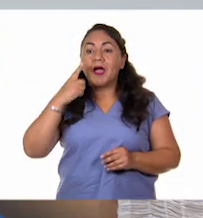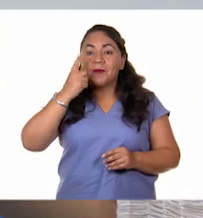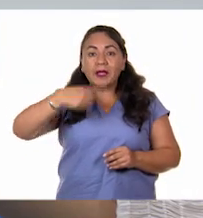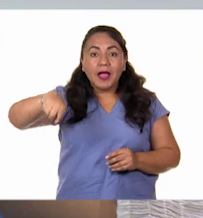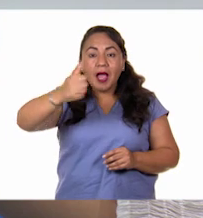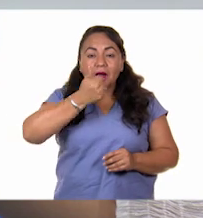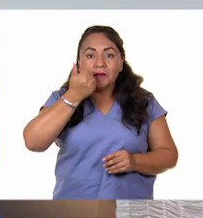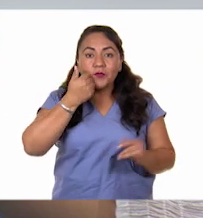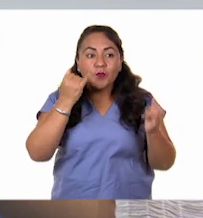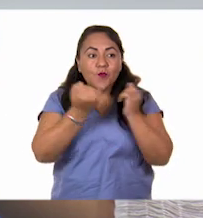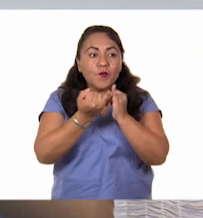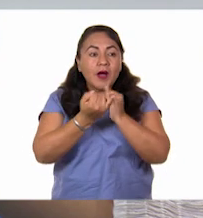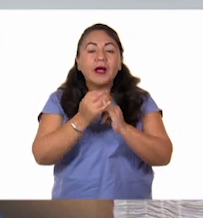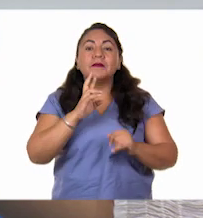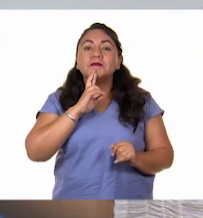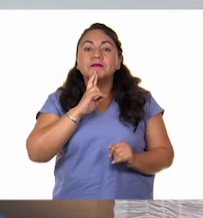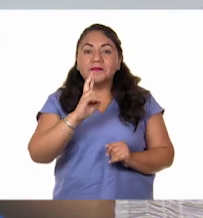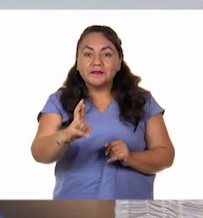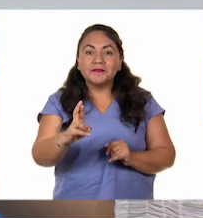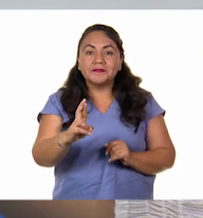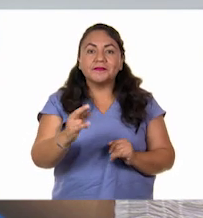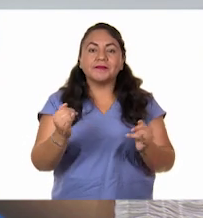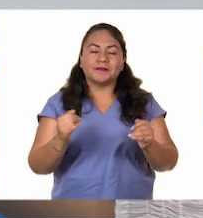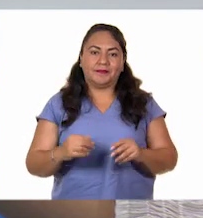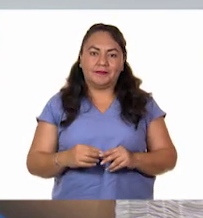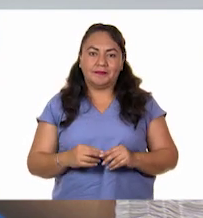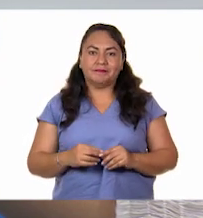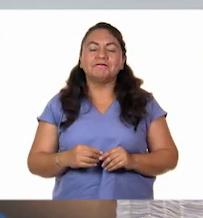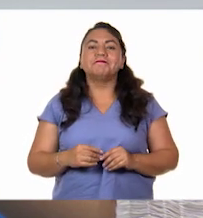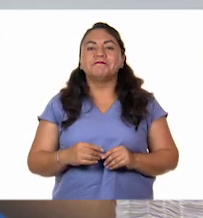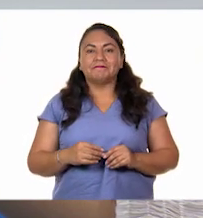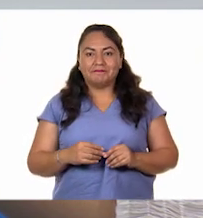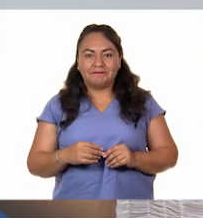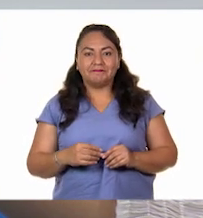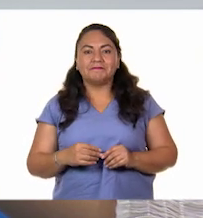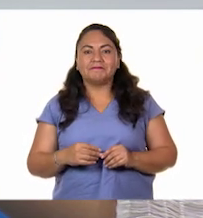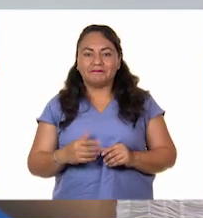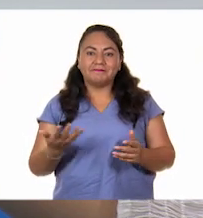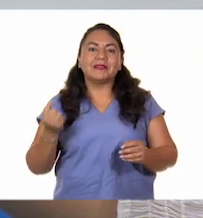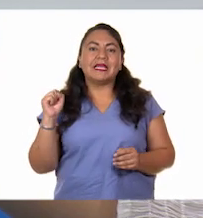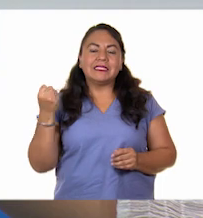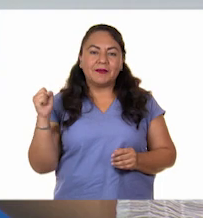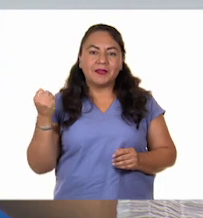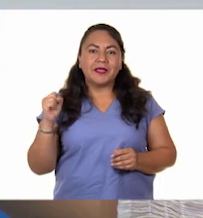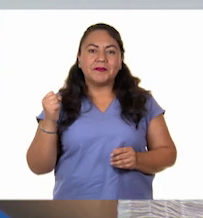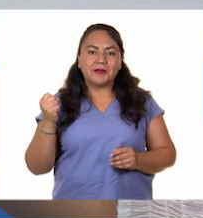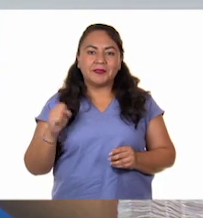alumnos en casa tuvieron la misma respuesta. Agustín, septiembre.